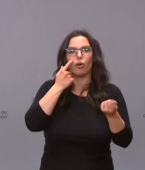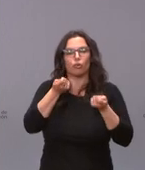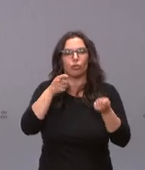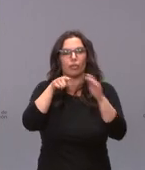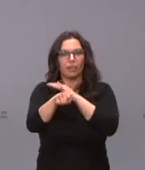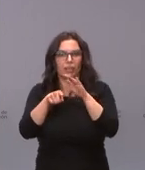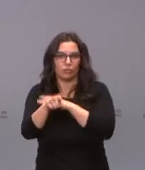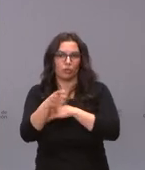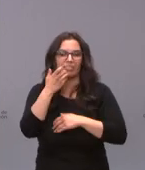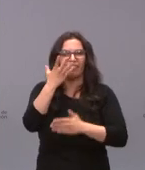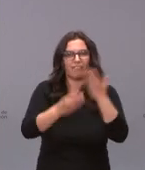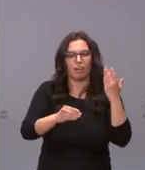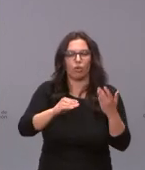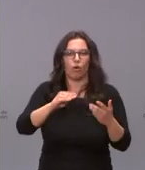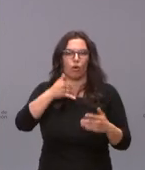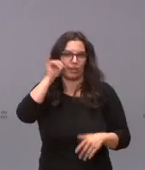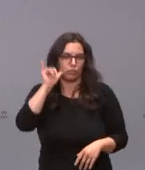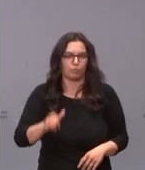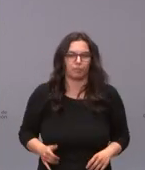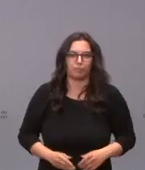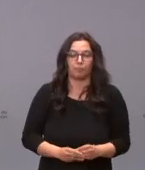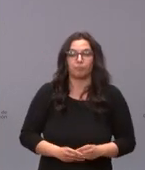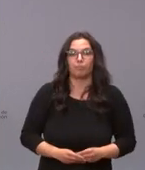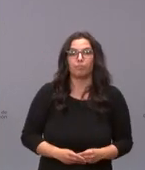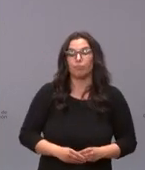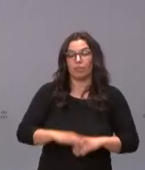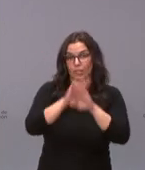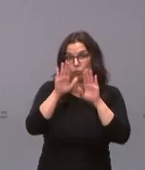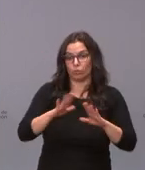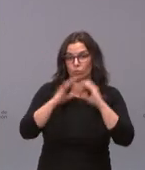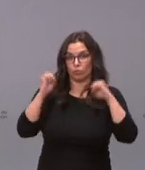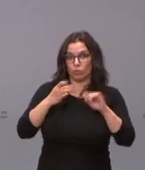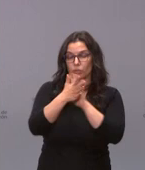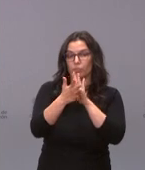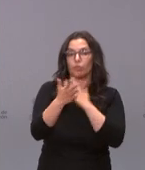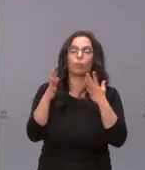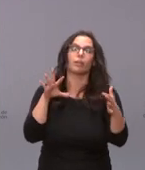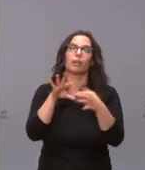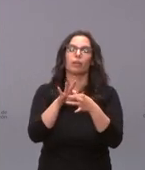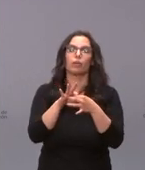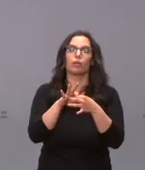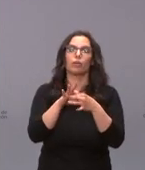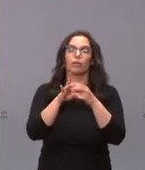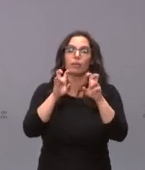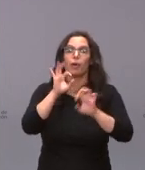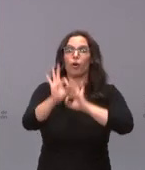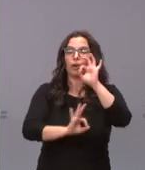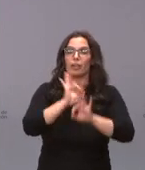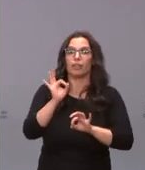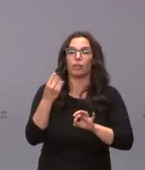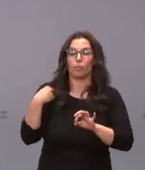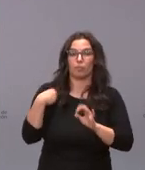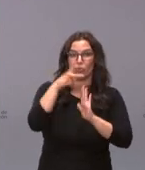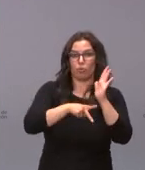riesgos y fallas legales. Y para terminar con la explicación del acuerdo y en relación con la ordenación y organización del compliance